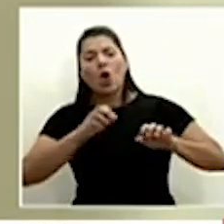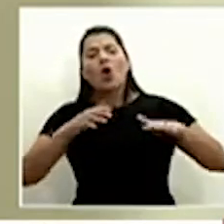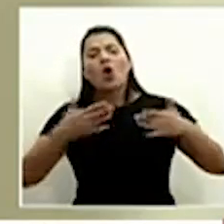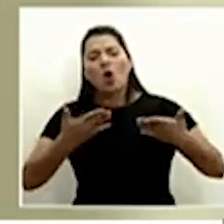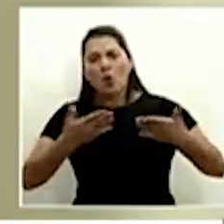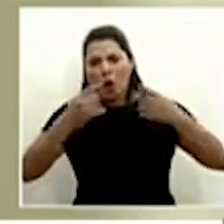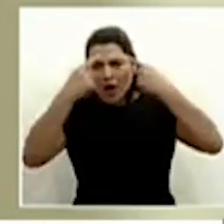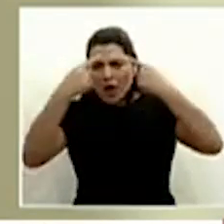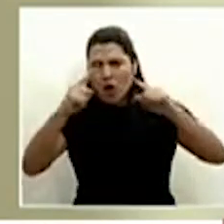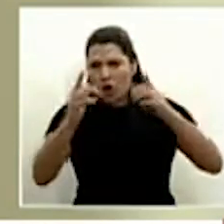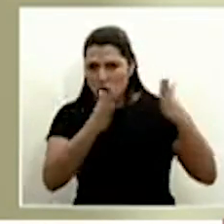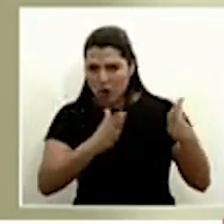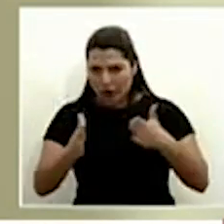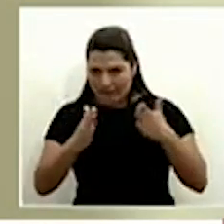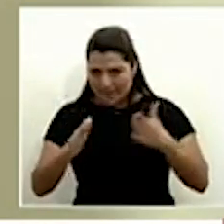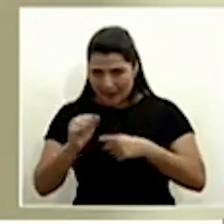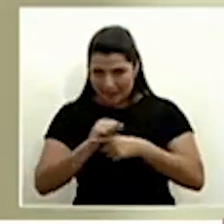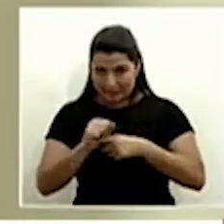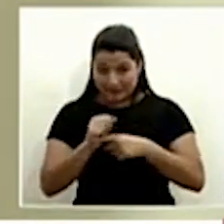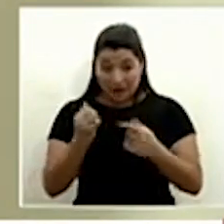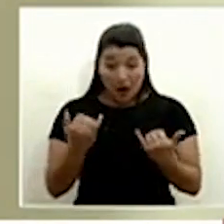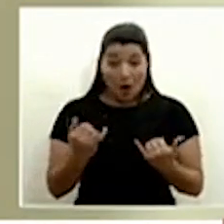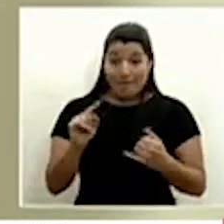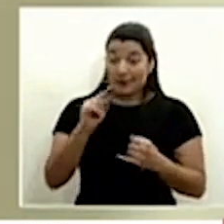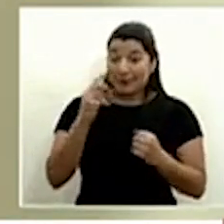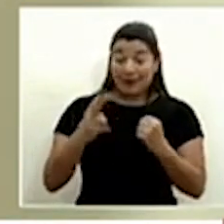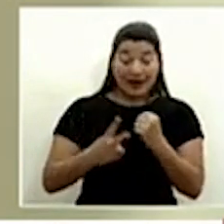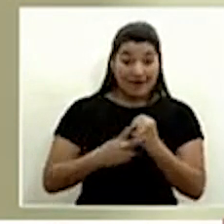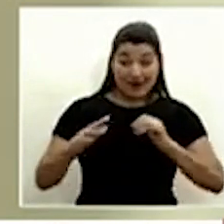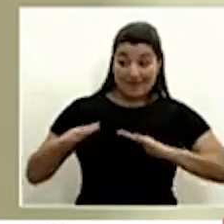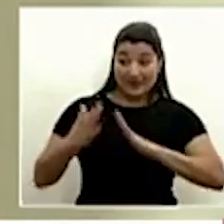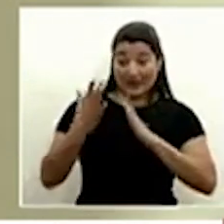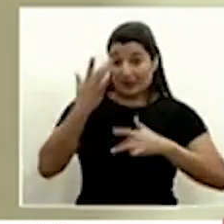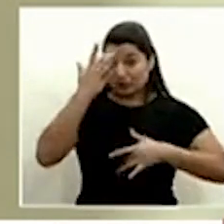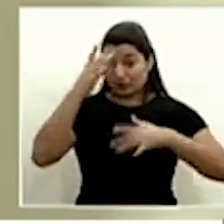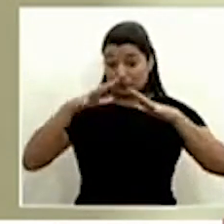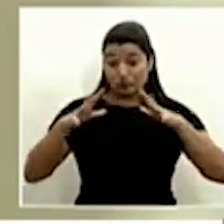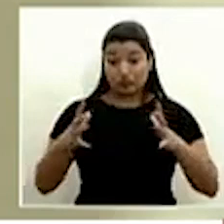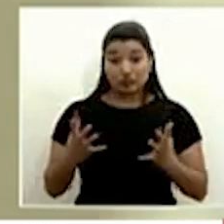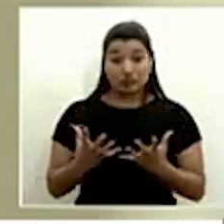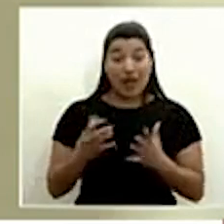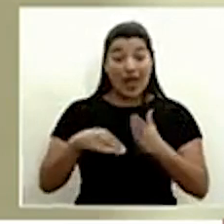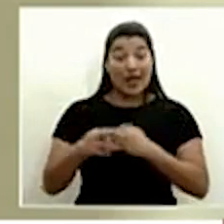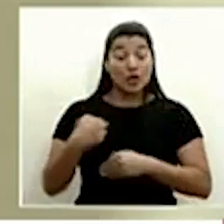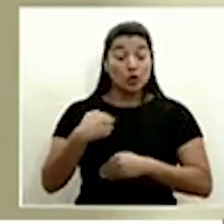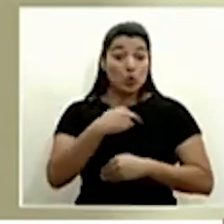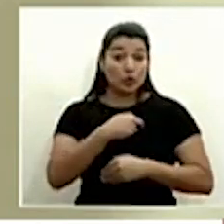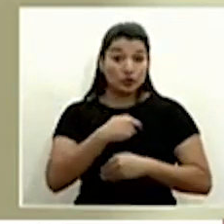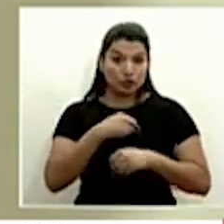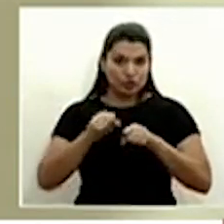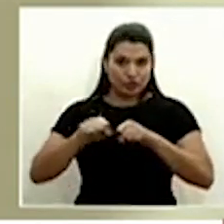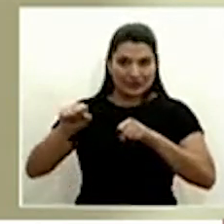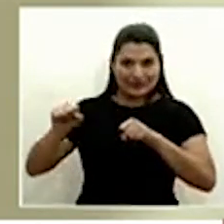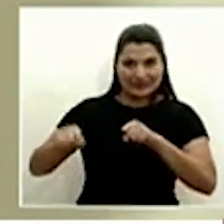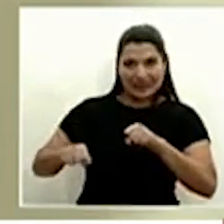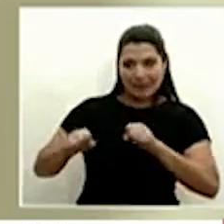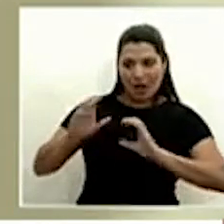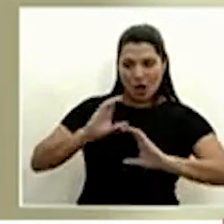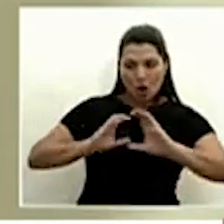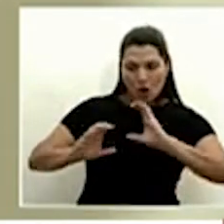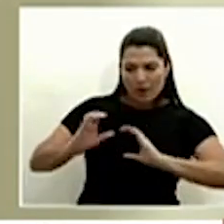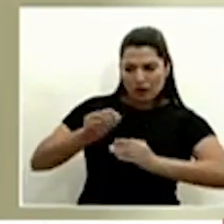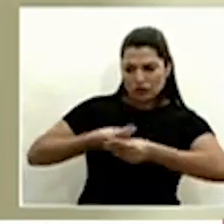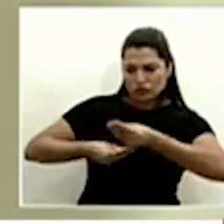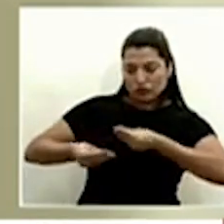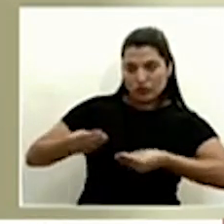Es la primera vez que vivimos una pandemia de esta naturaleza en nuestro sistema de integración. Tenemos que innovar